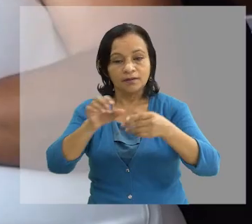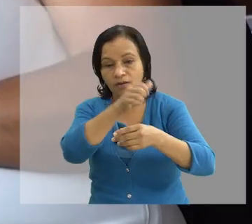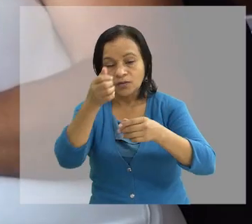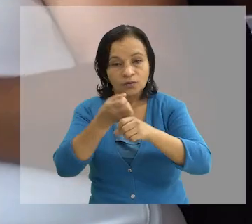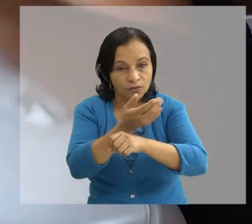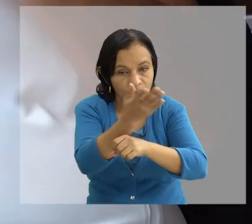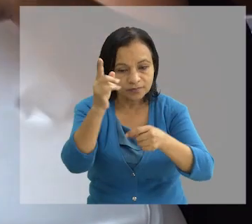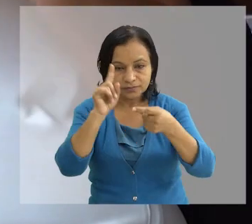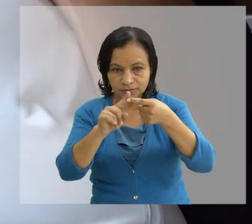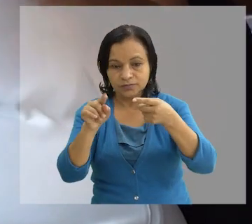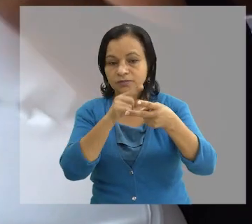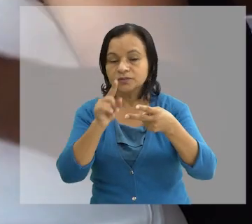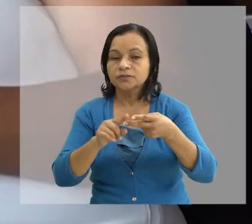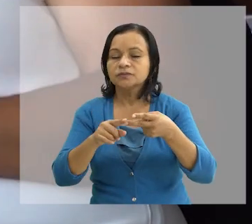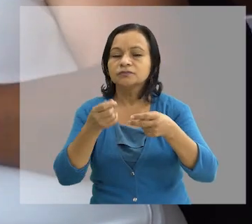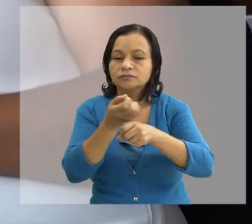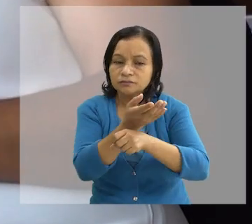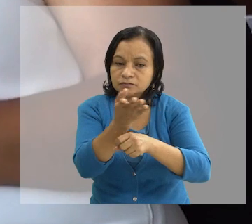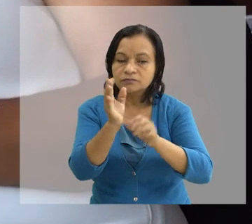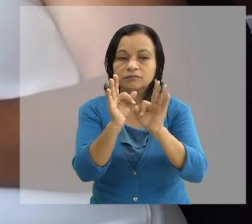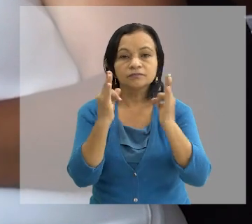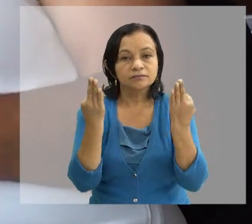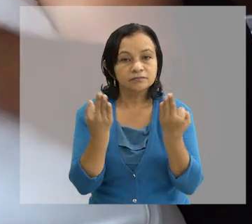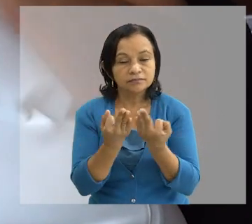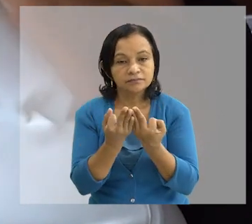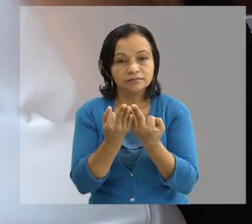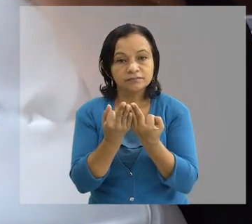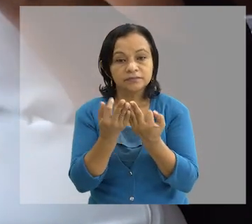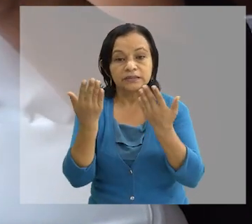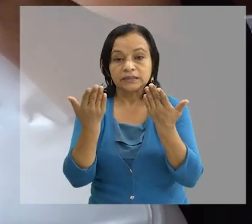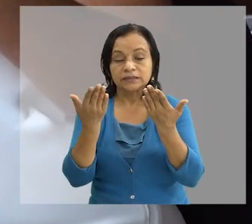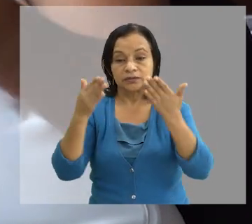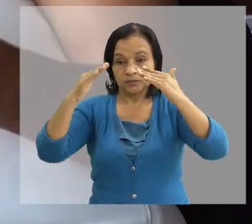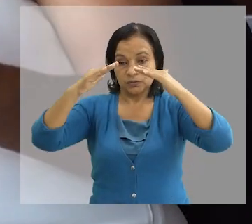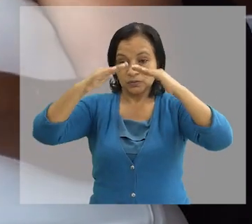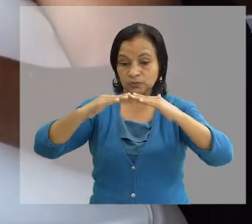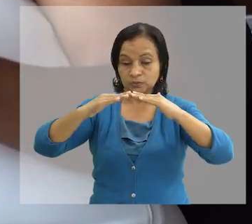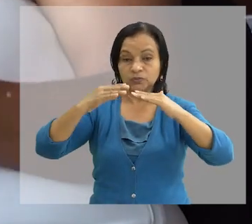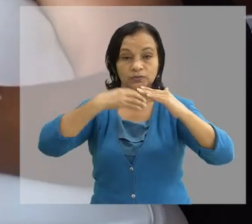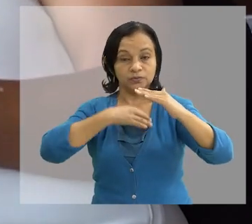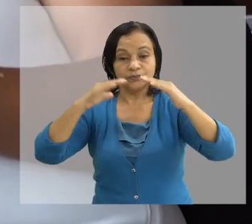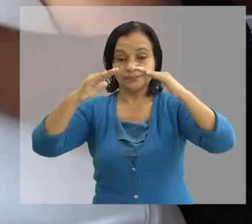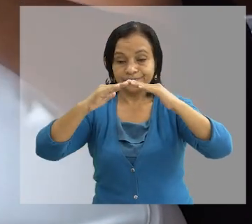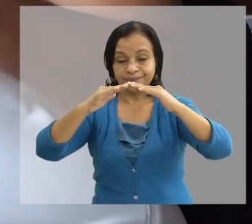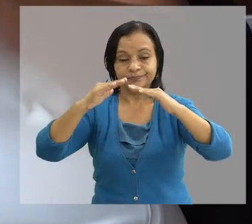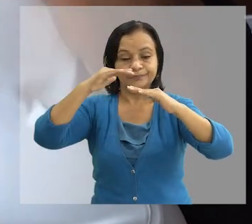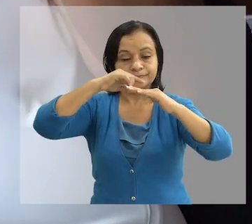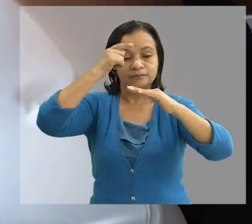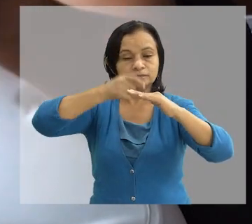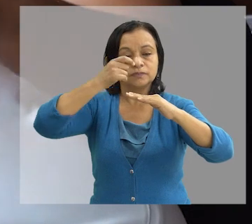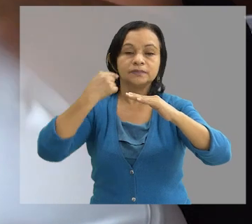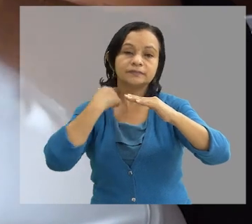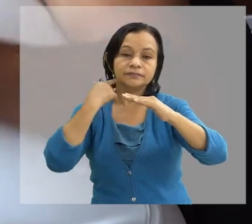las recomendaciones que venimos trabajando con la familia Es que al menos las láminas de zinc de su vivienda Les den